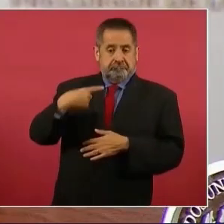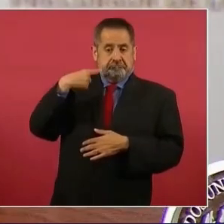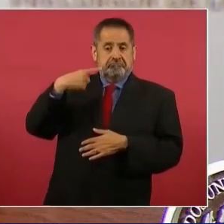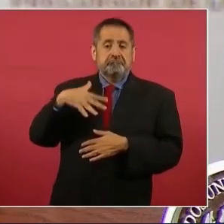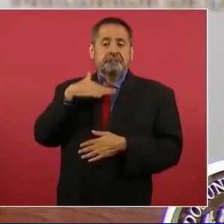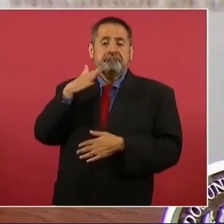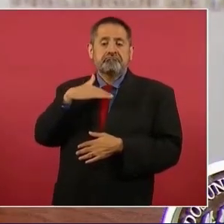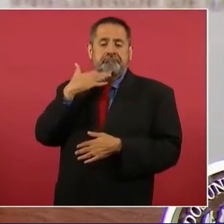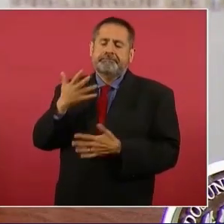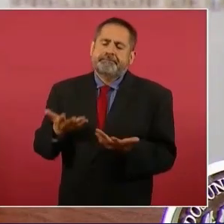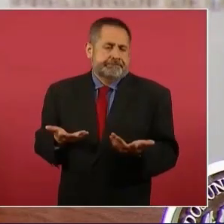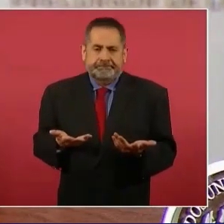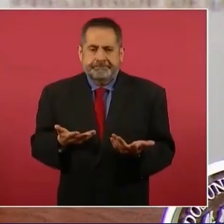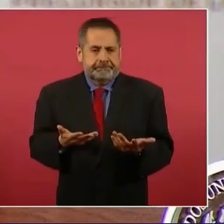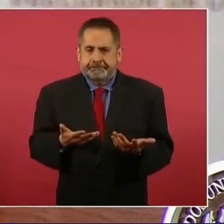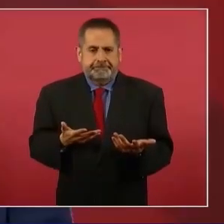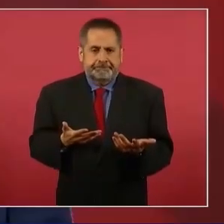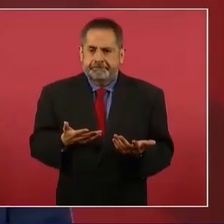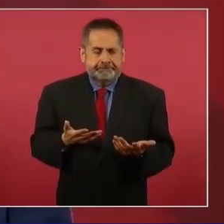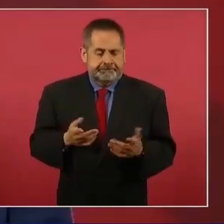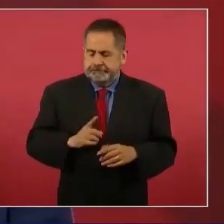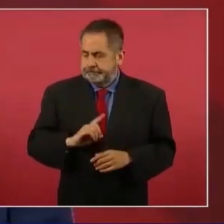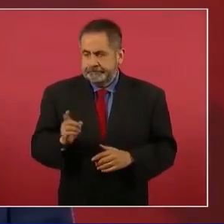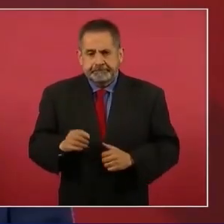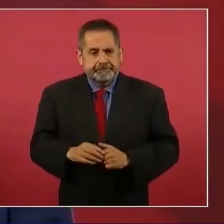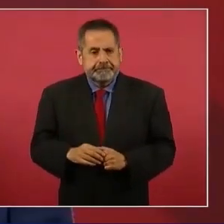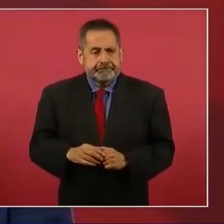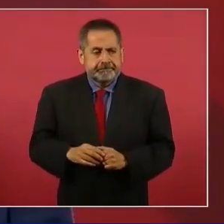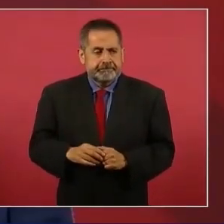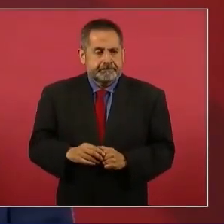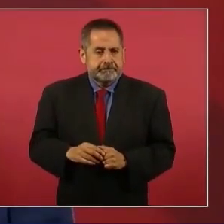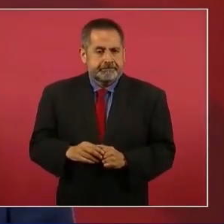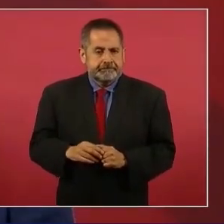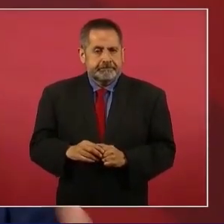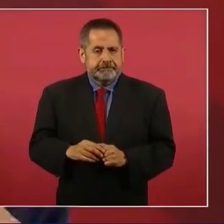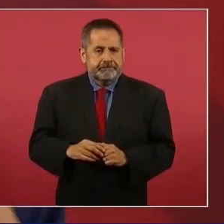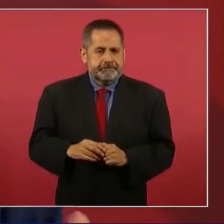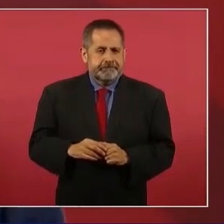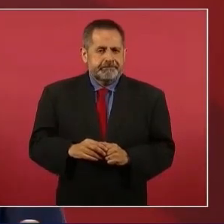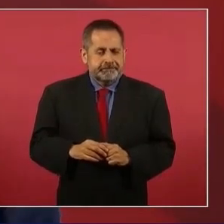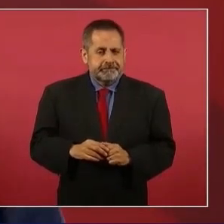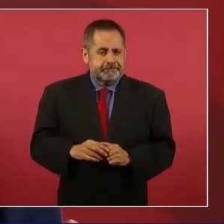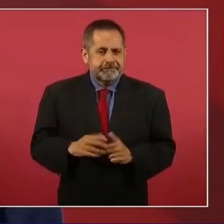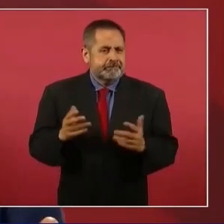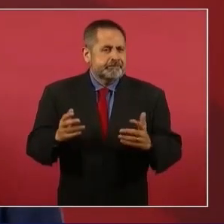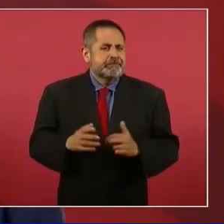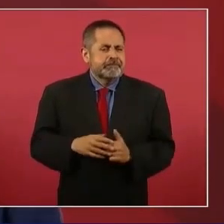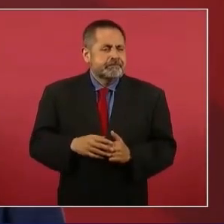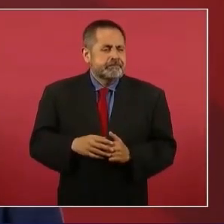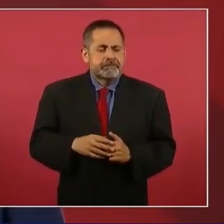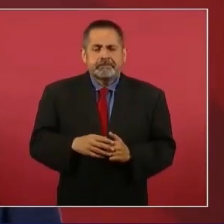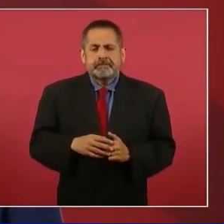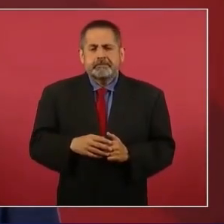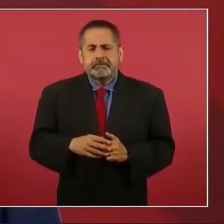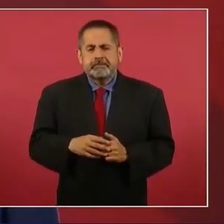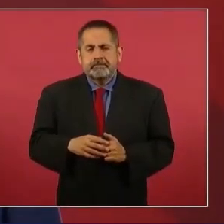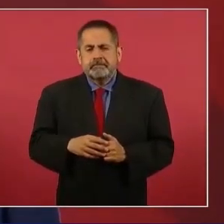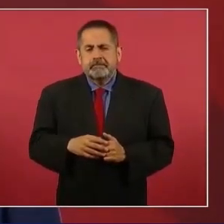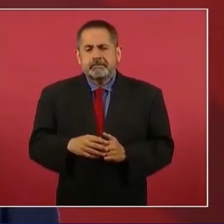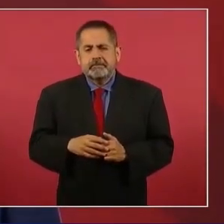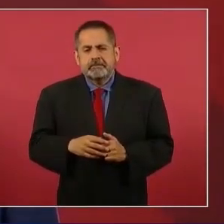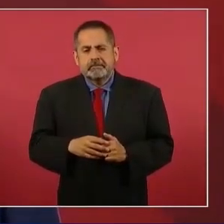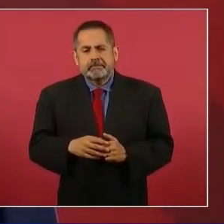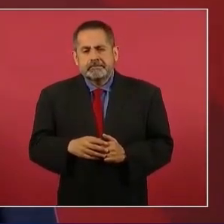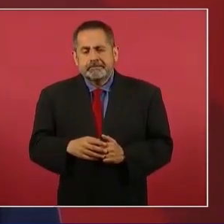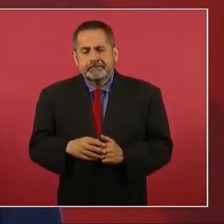¿por qué querían que